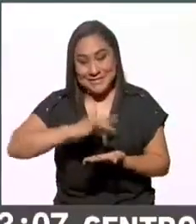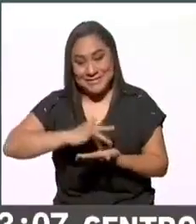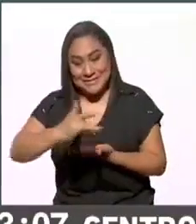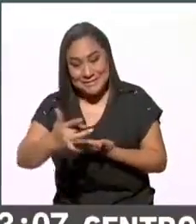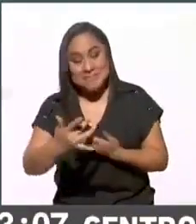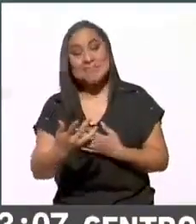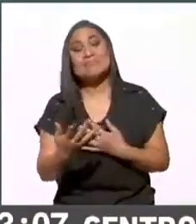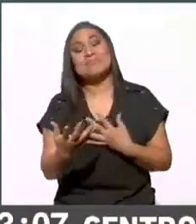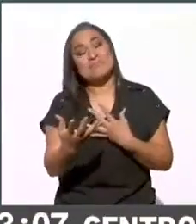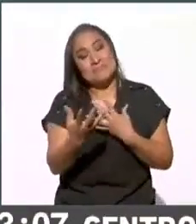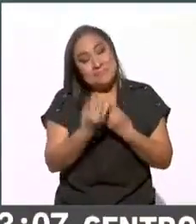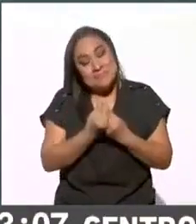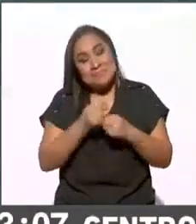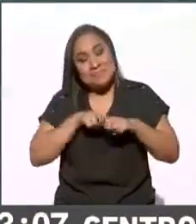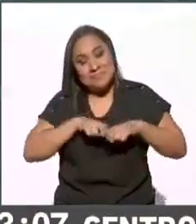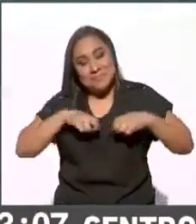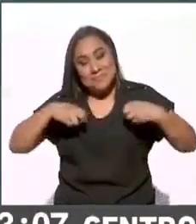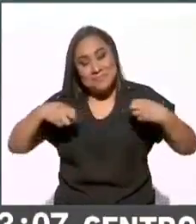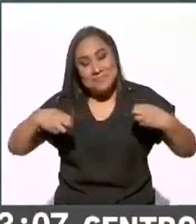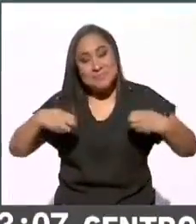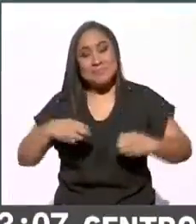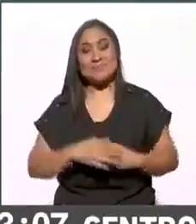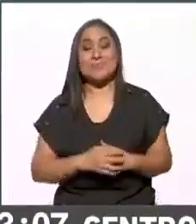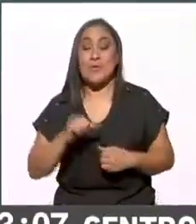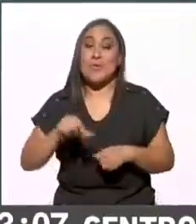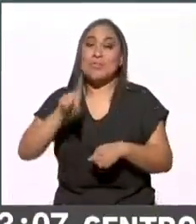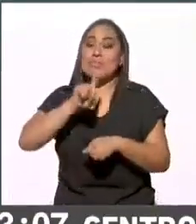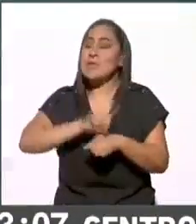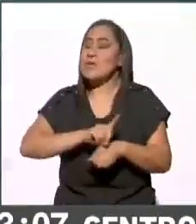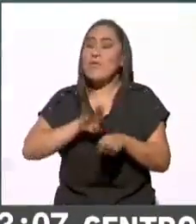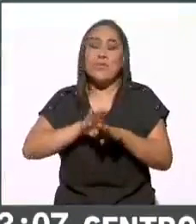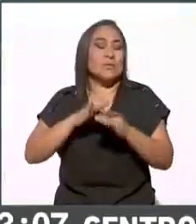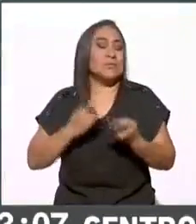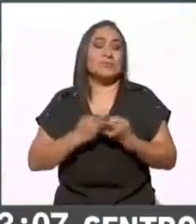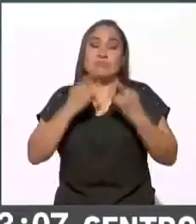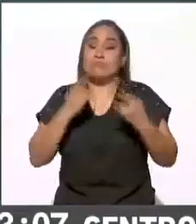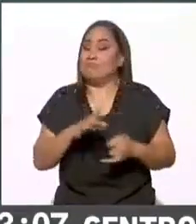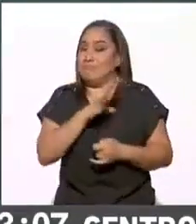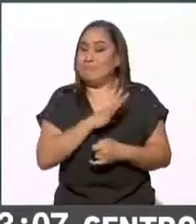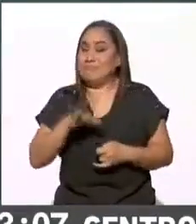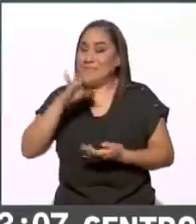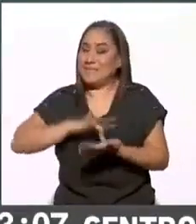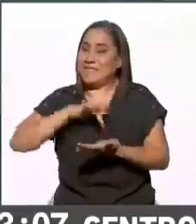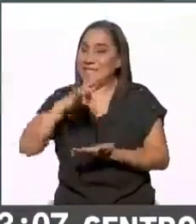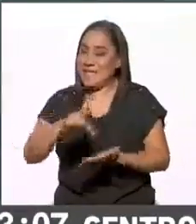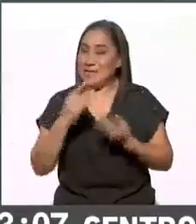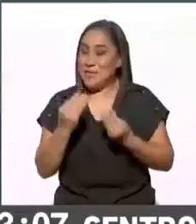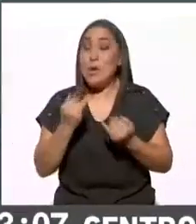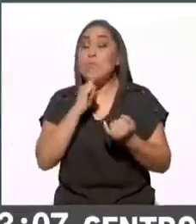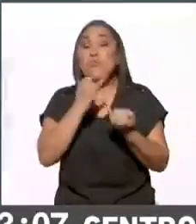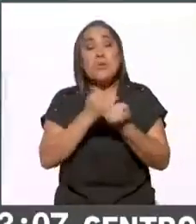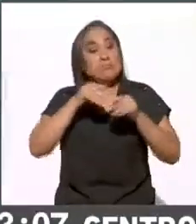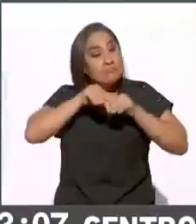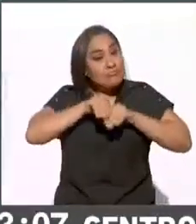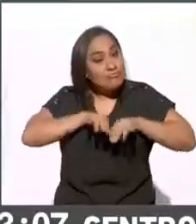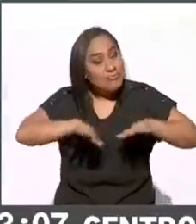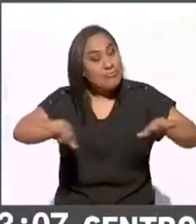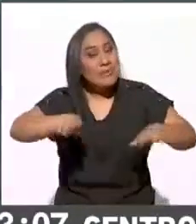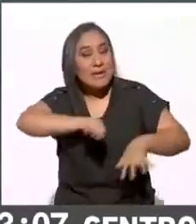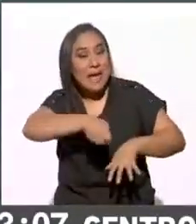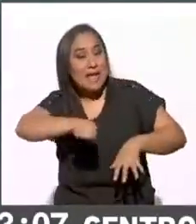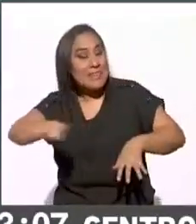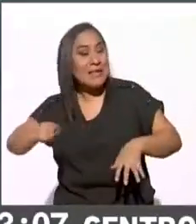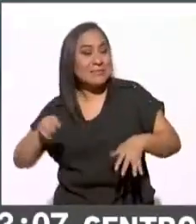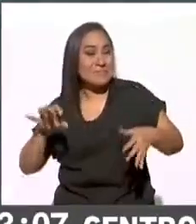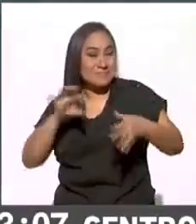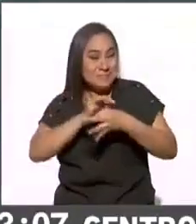con todas, todos aquí. Como tú dices, este día histórico increíble. Muchas gracias. Y transmisión histórica, por supuesto. Y también, por